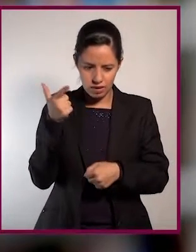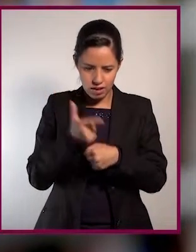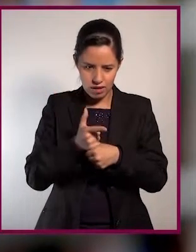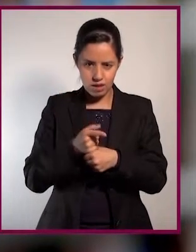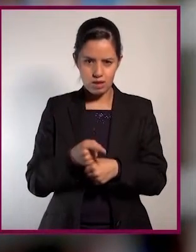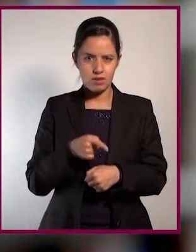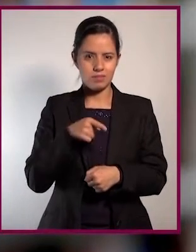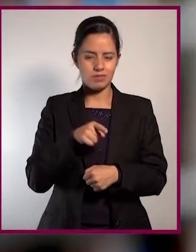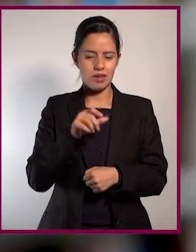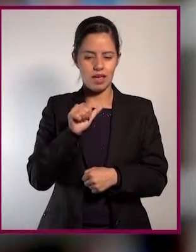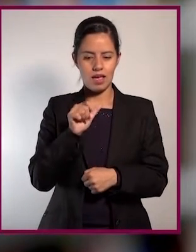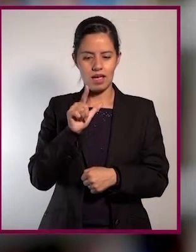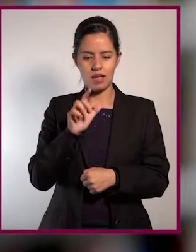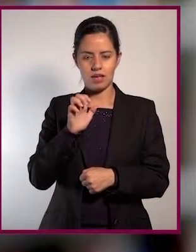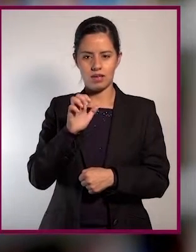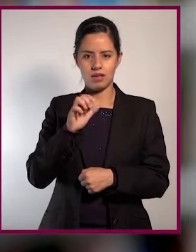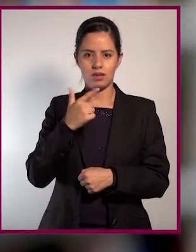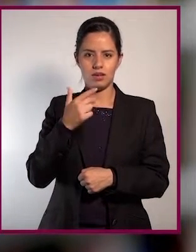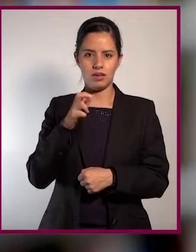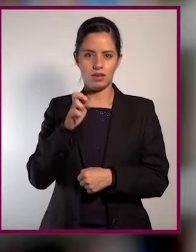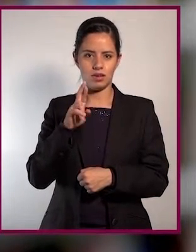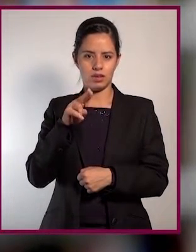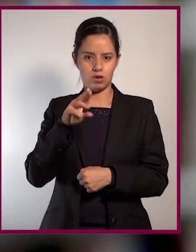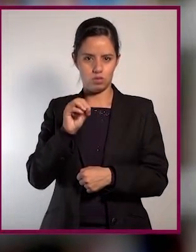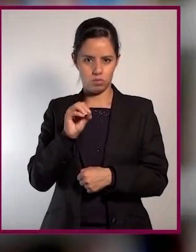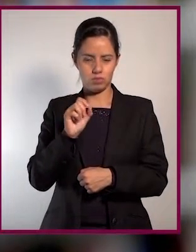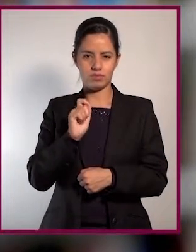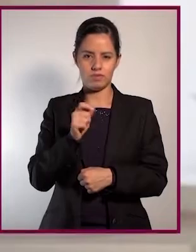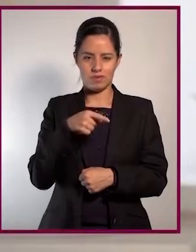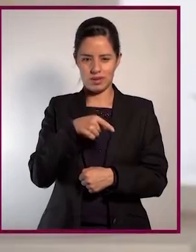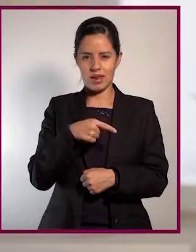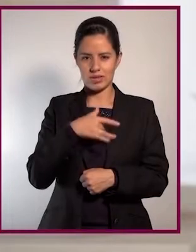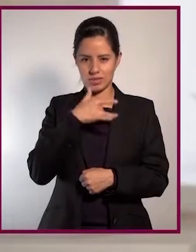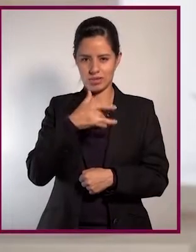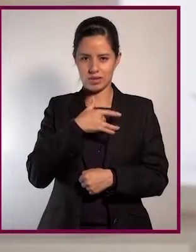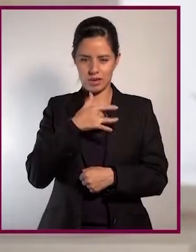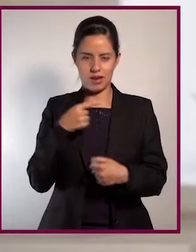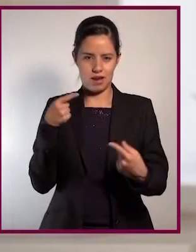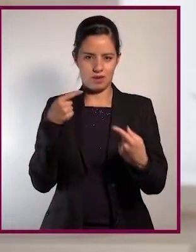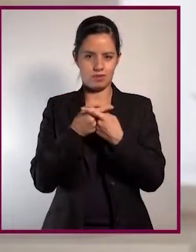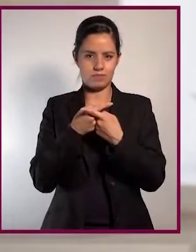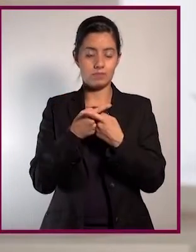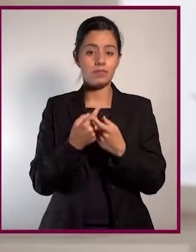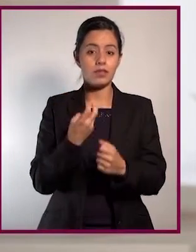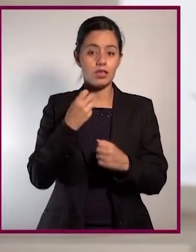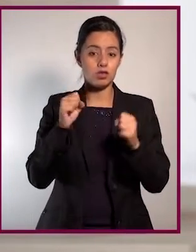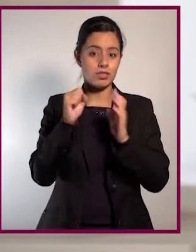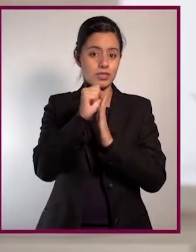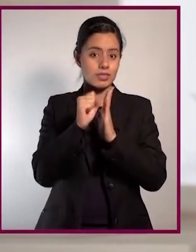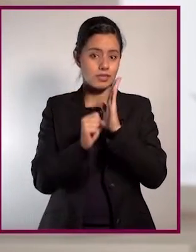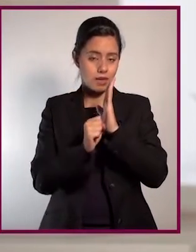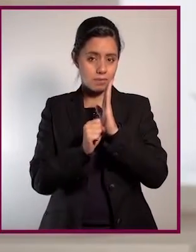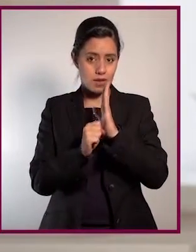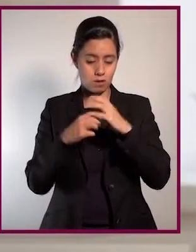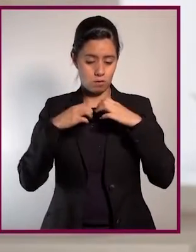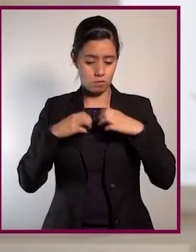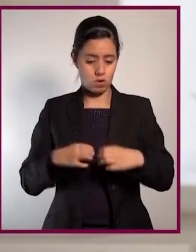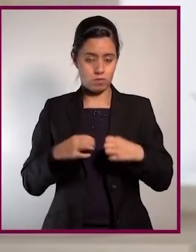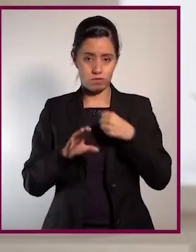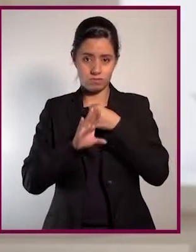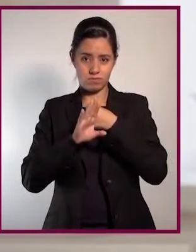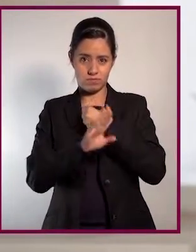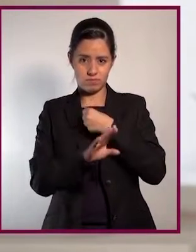alérgeno, como se denomina aquello que provoca la reacción alérgica. Ese malentendido hace que el sistema inmune